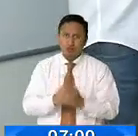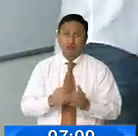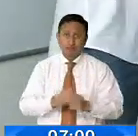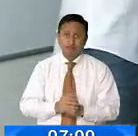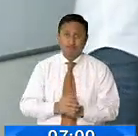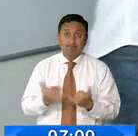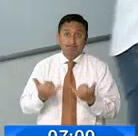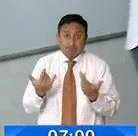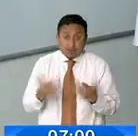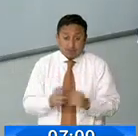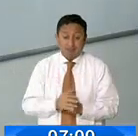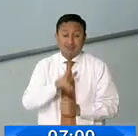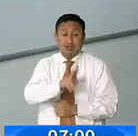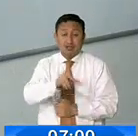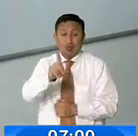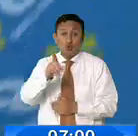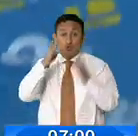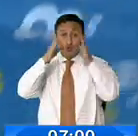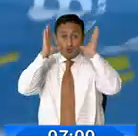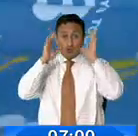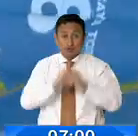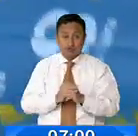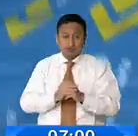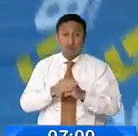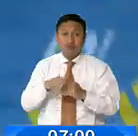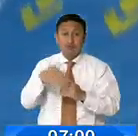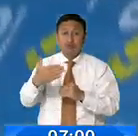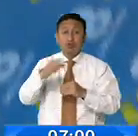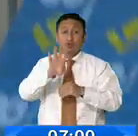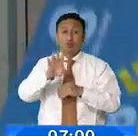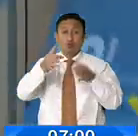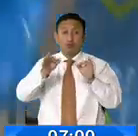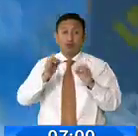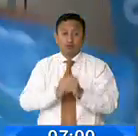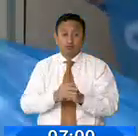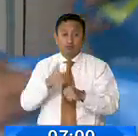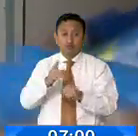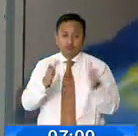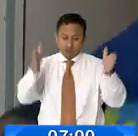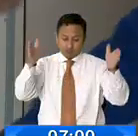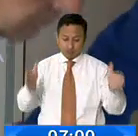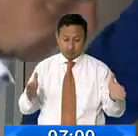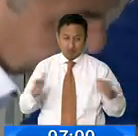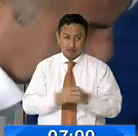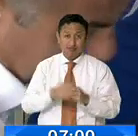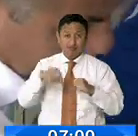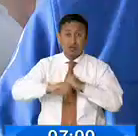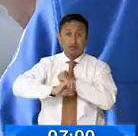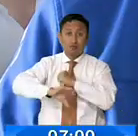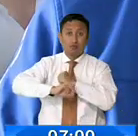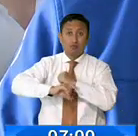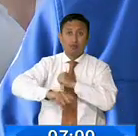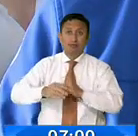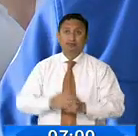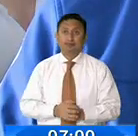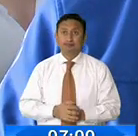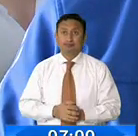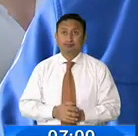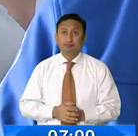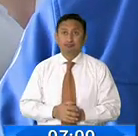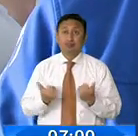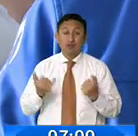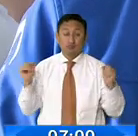una vez que desde este 31 de diciembre al 4 de febrero tienen plazo para la campaña electoral. Ya no podemos hacer